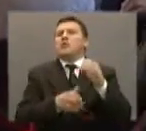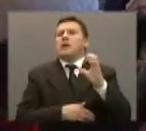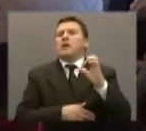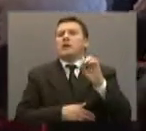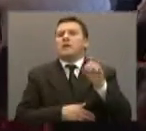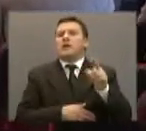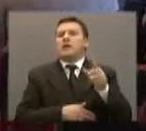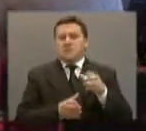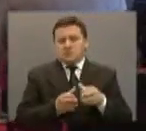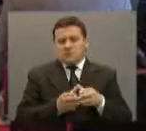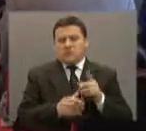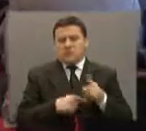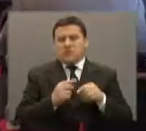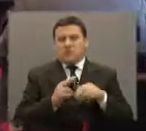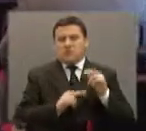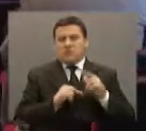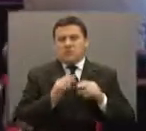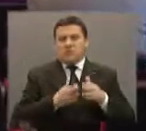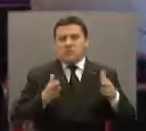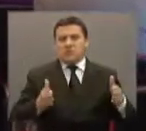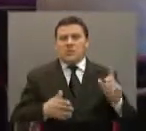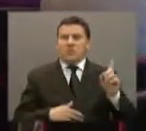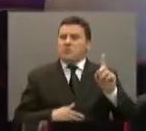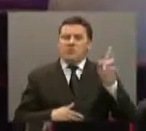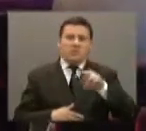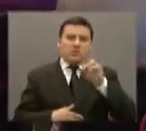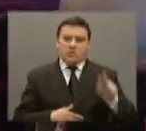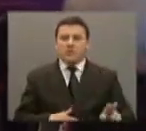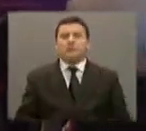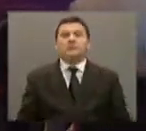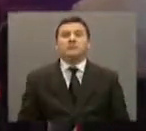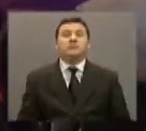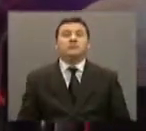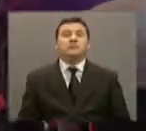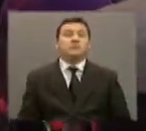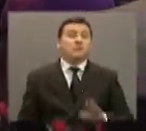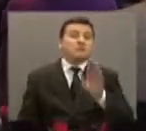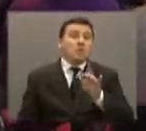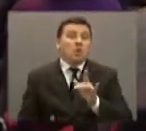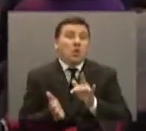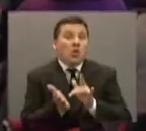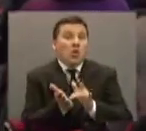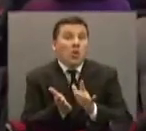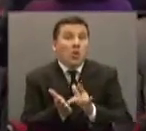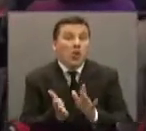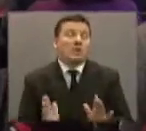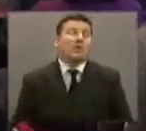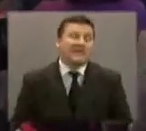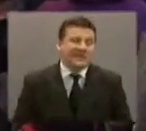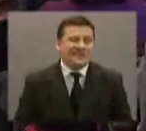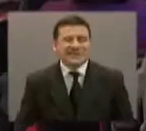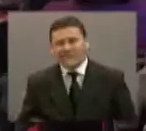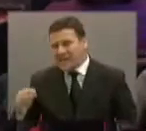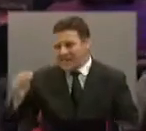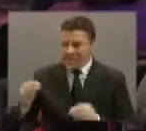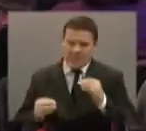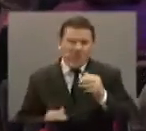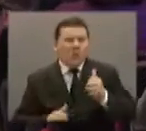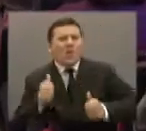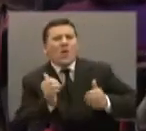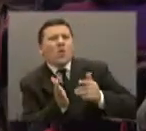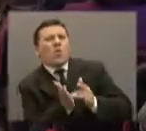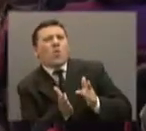bancos cuando eso no estaba permitido en ninguna parte. Y en el tema de las urgencias, hermana, esa es una discusión, pero esa es una discusión